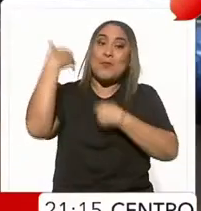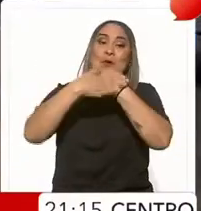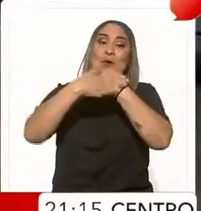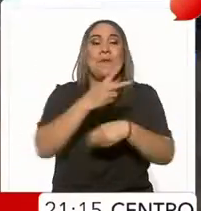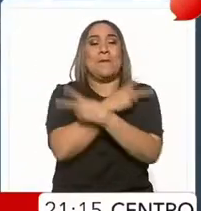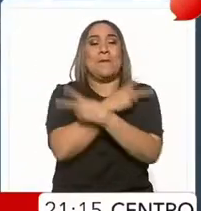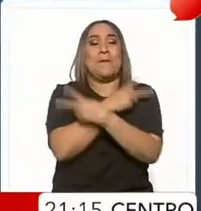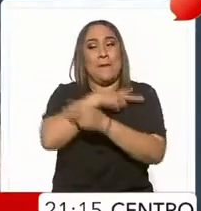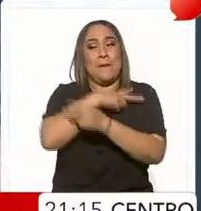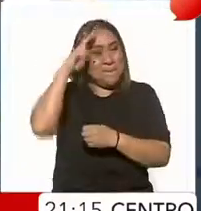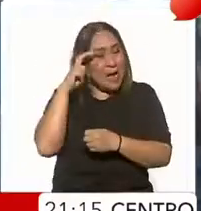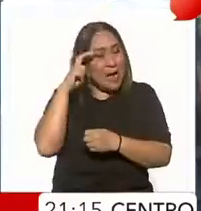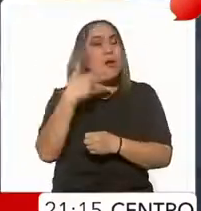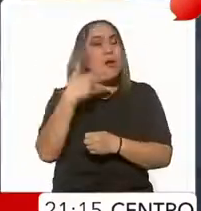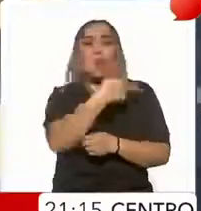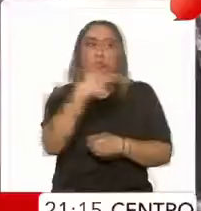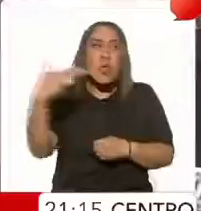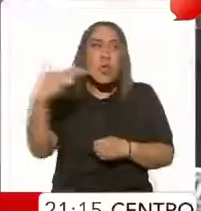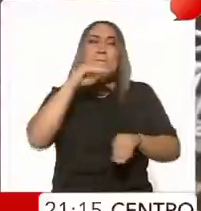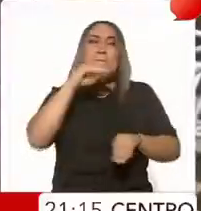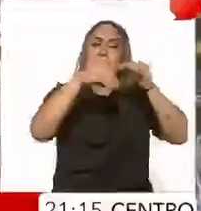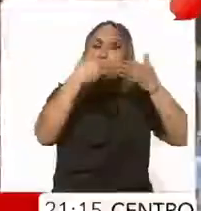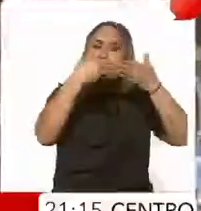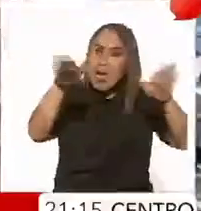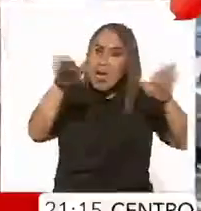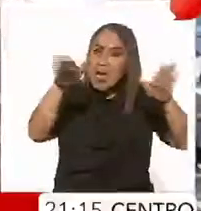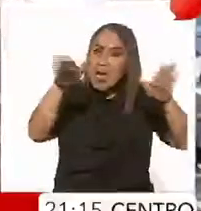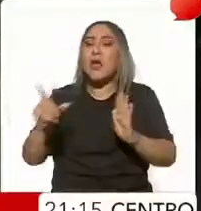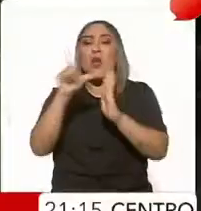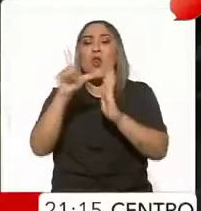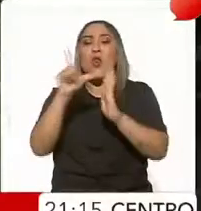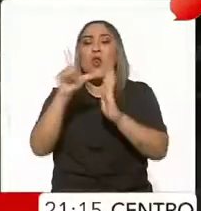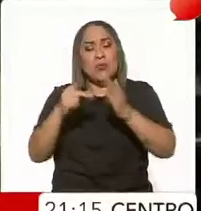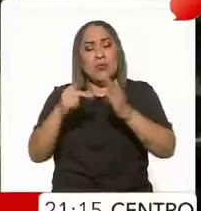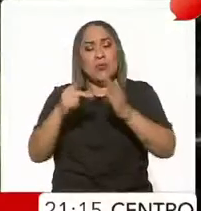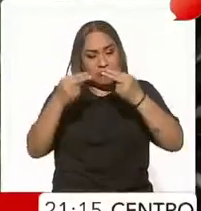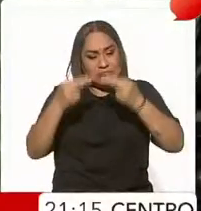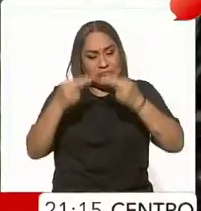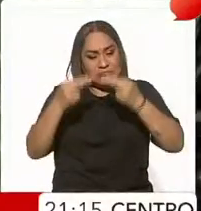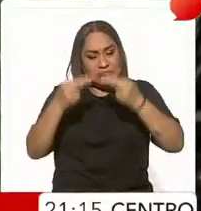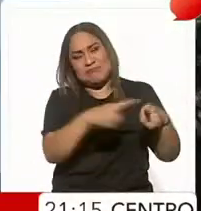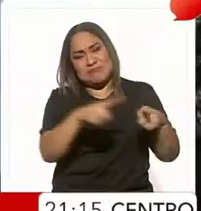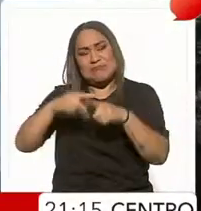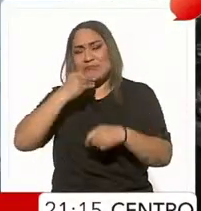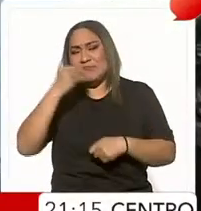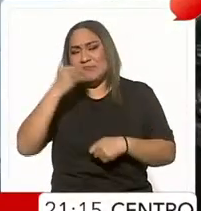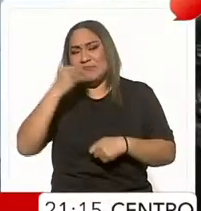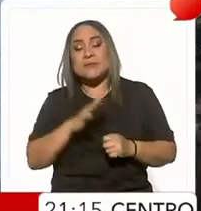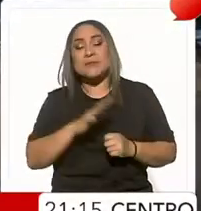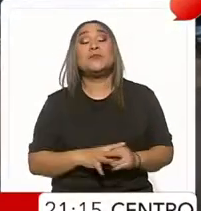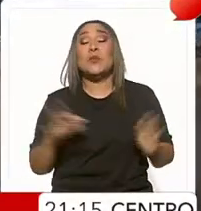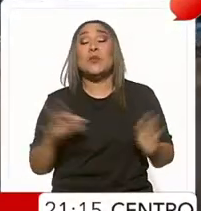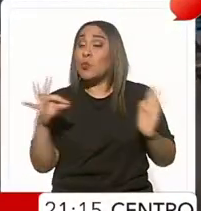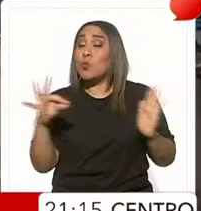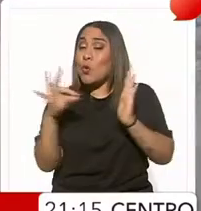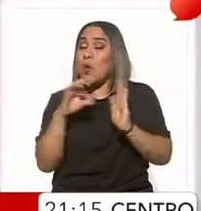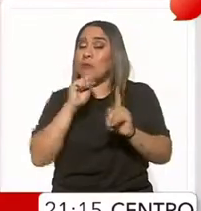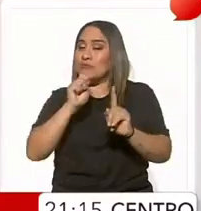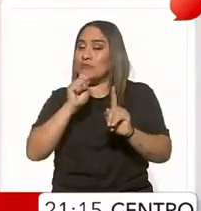verano con más hoteles abiertos, locales trabajando y atracciones funcionando. Punto de referencia.